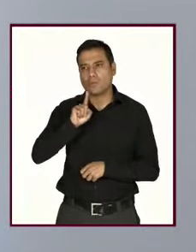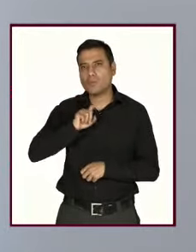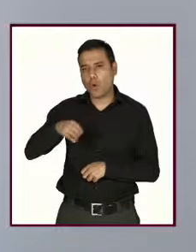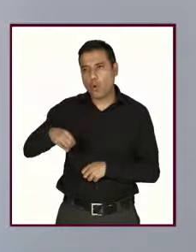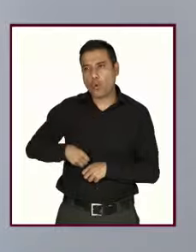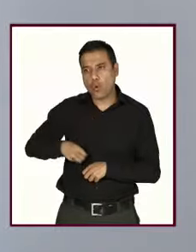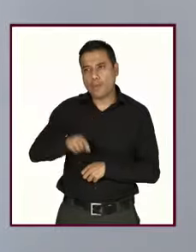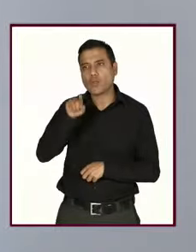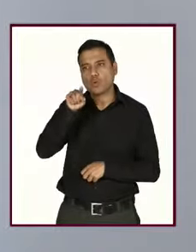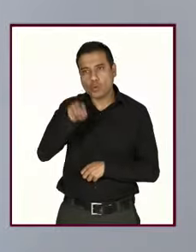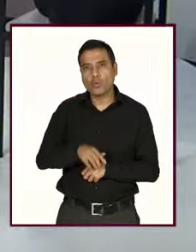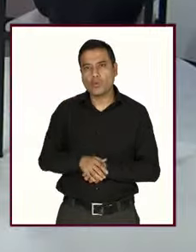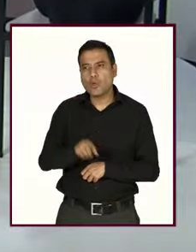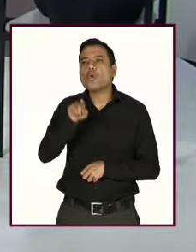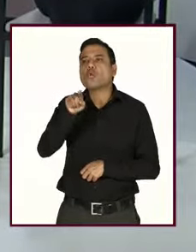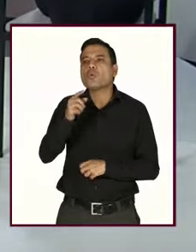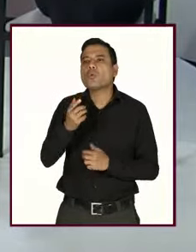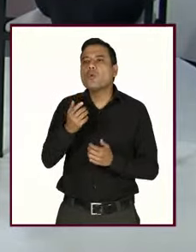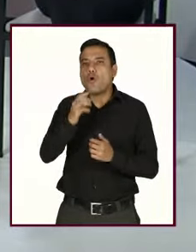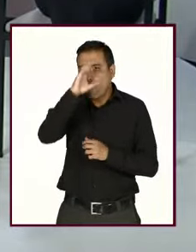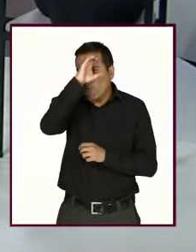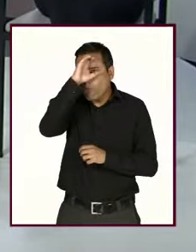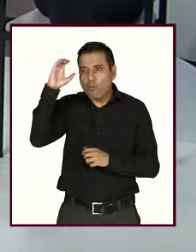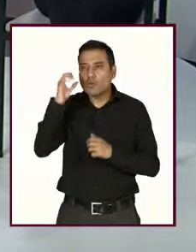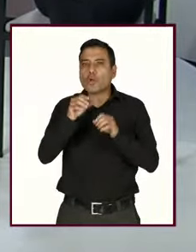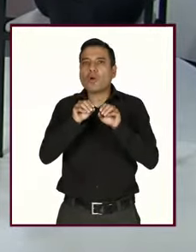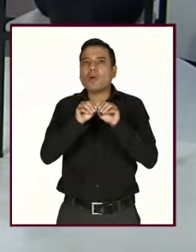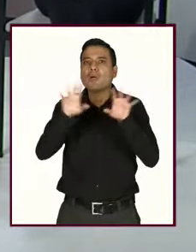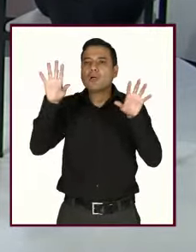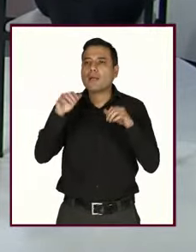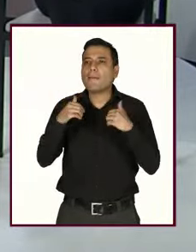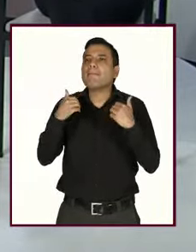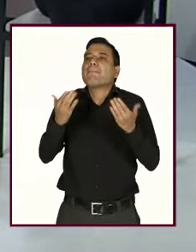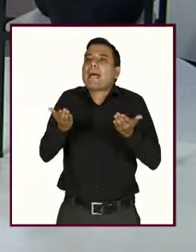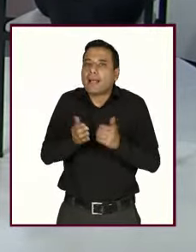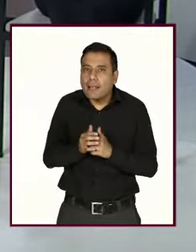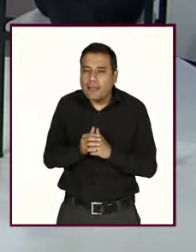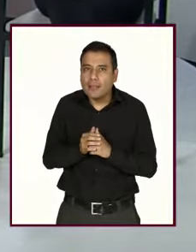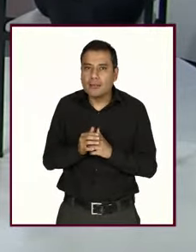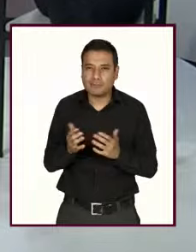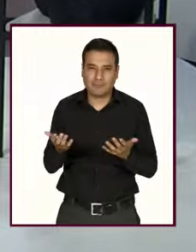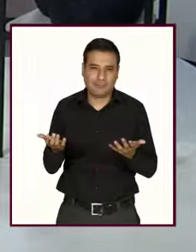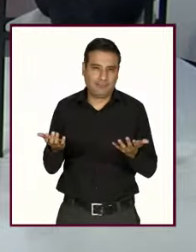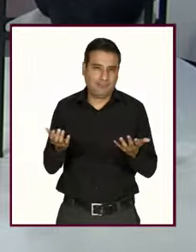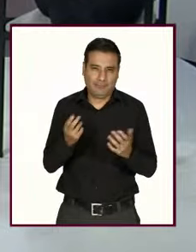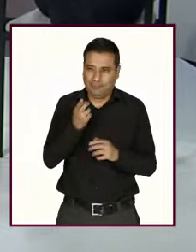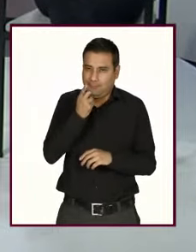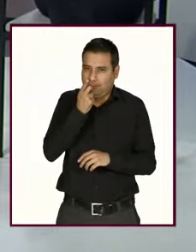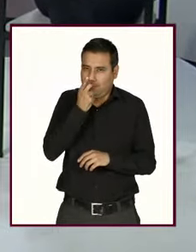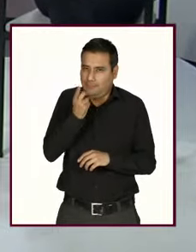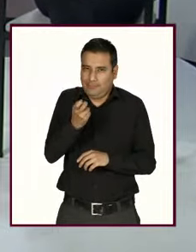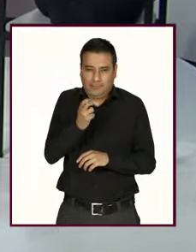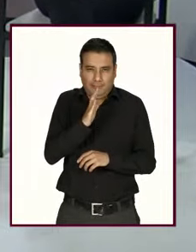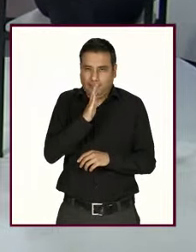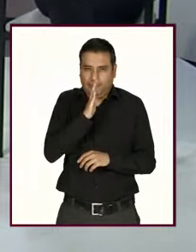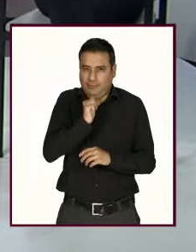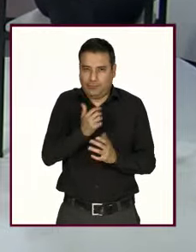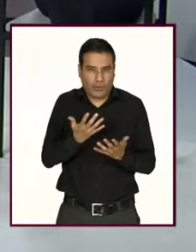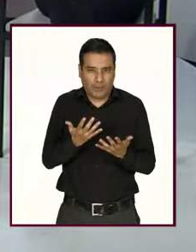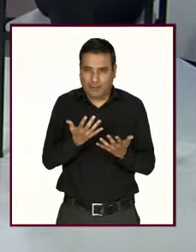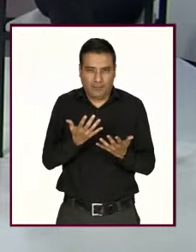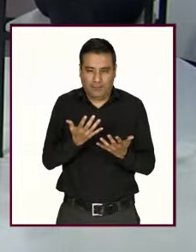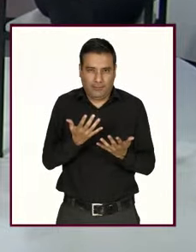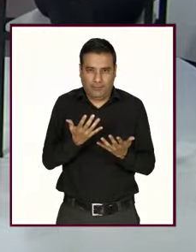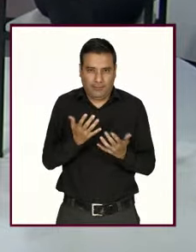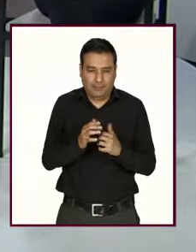buscaste ¿por qué subiste esa foto? ¿por qué? no o sea eso revictimiza y no ayuda a prevenir